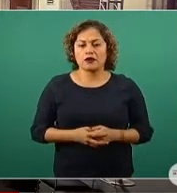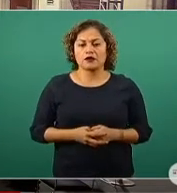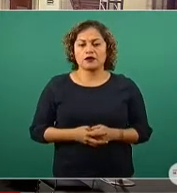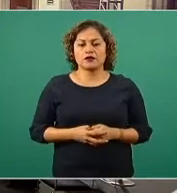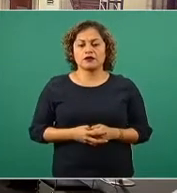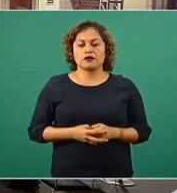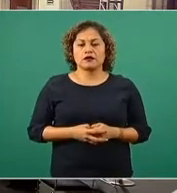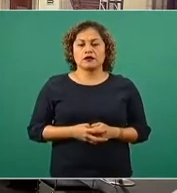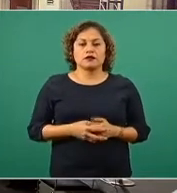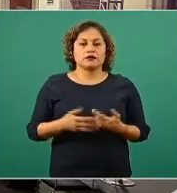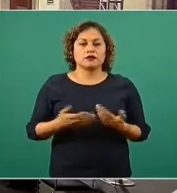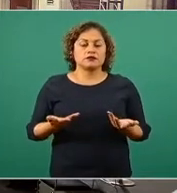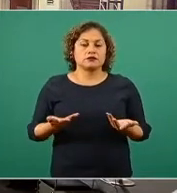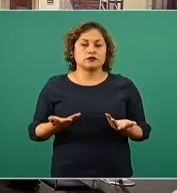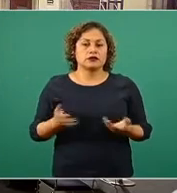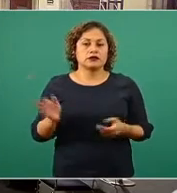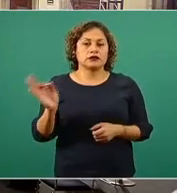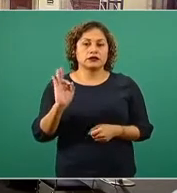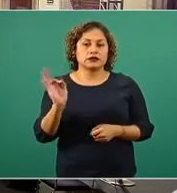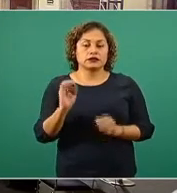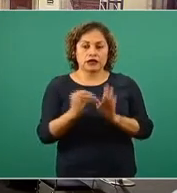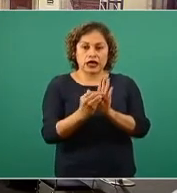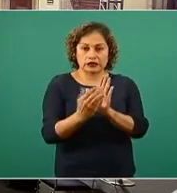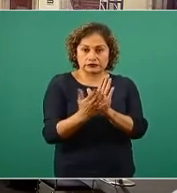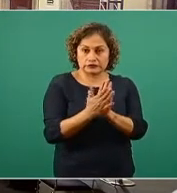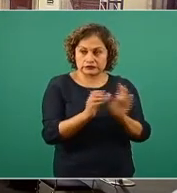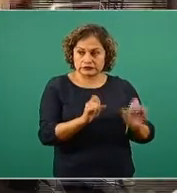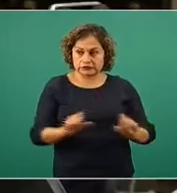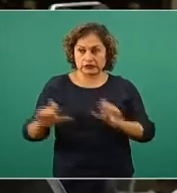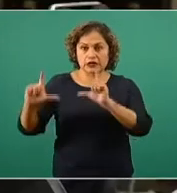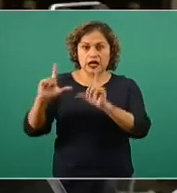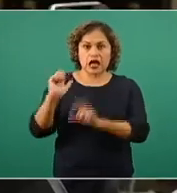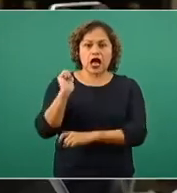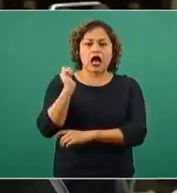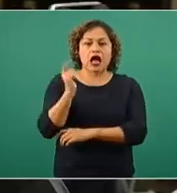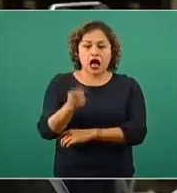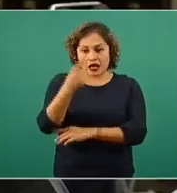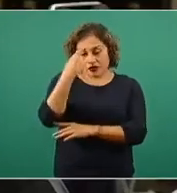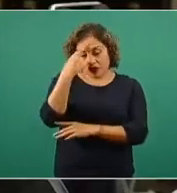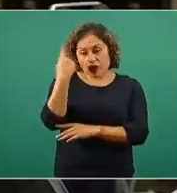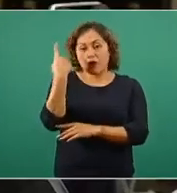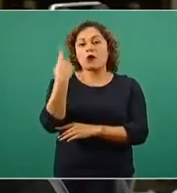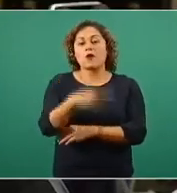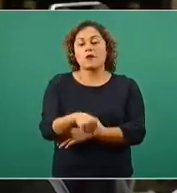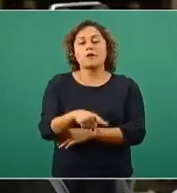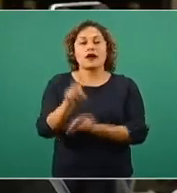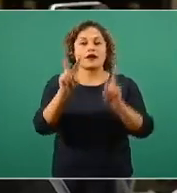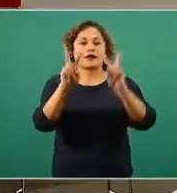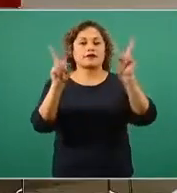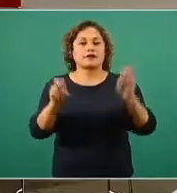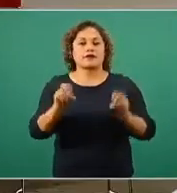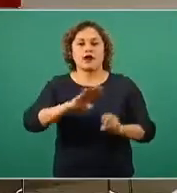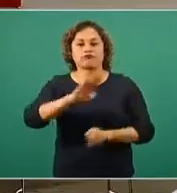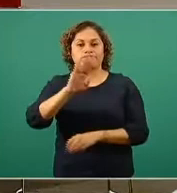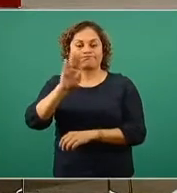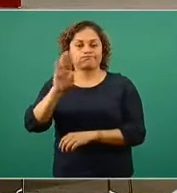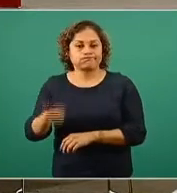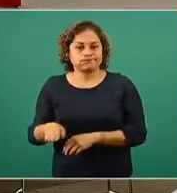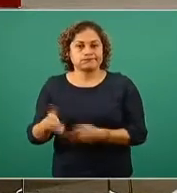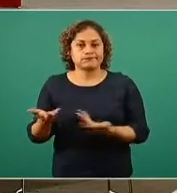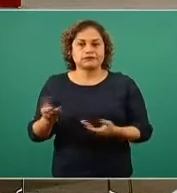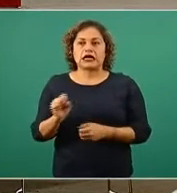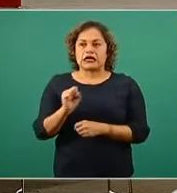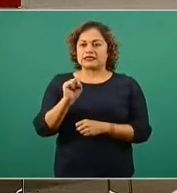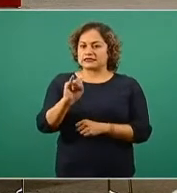¿Alguna posible gráfica que muestre la disminución de mortalidad? Claro, sí, con mucho